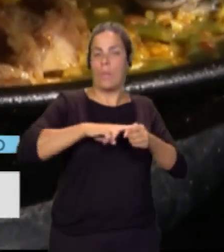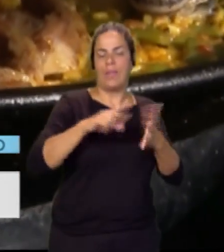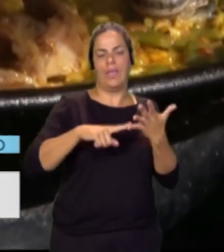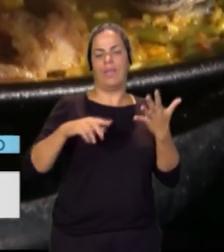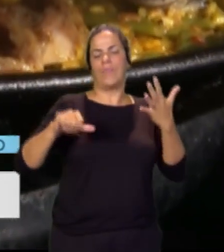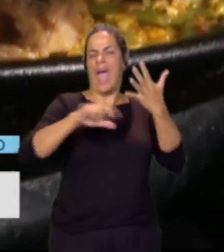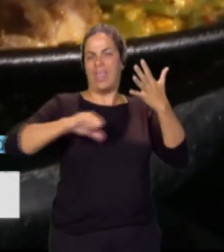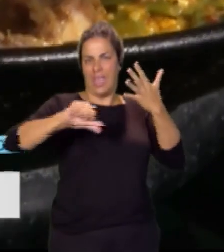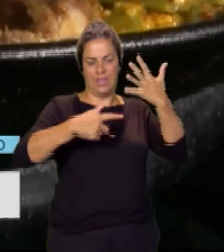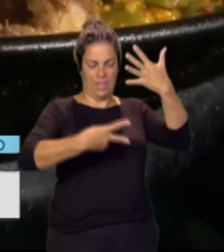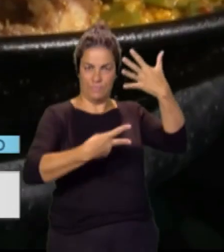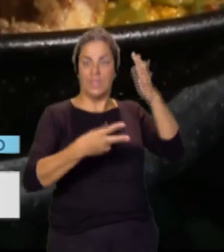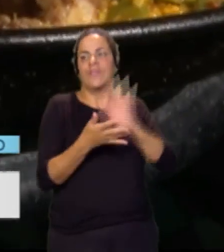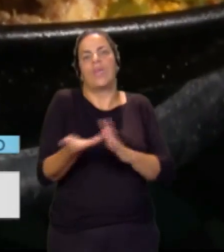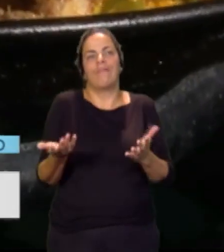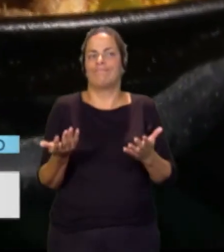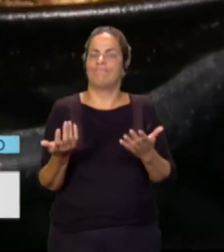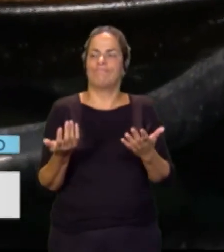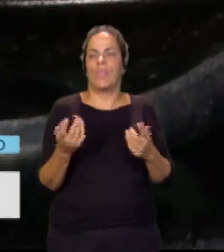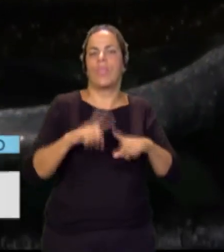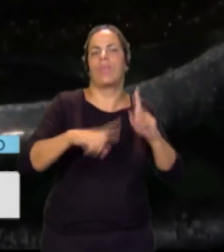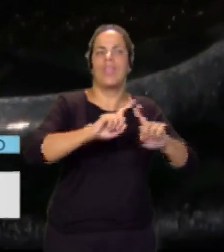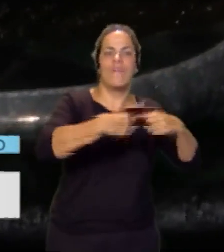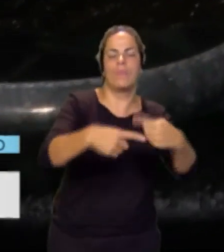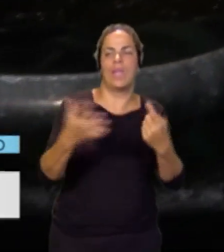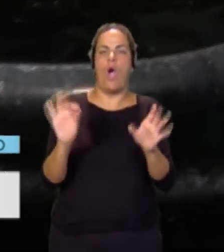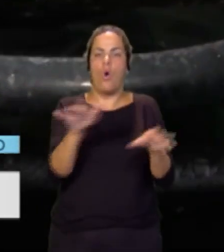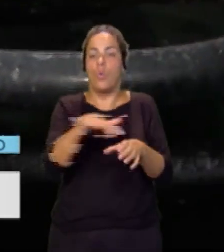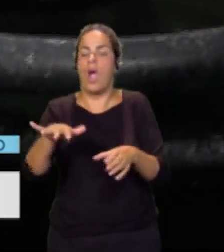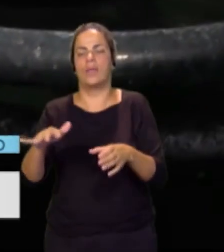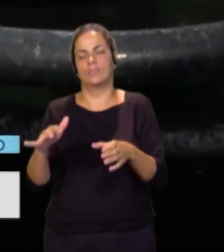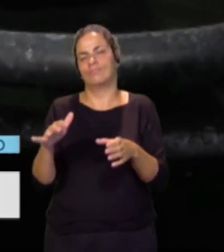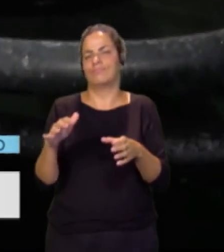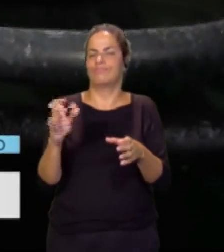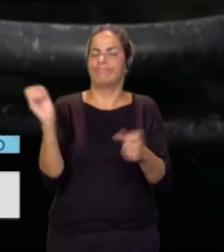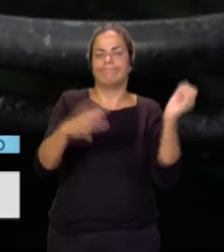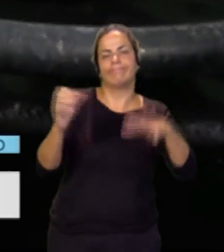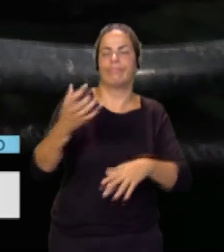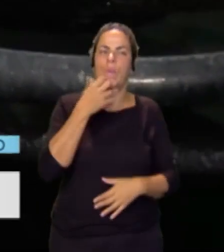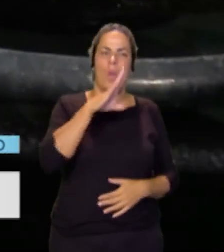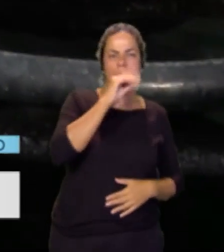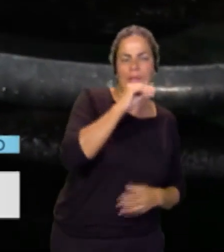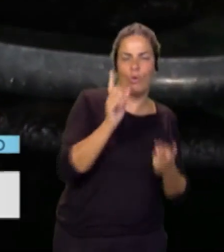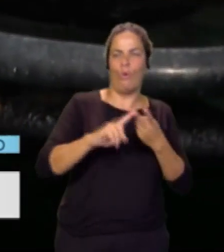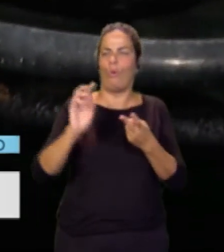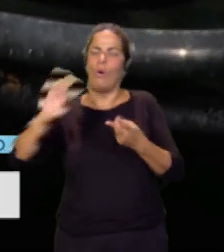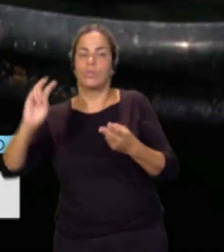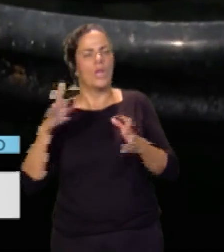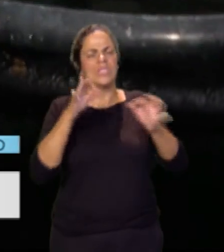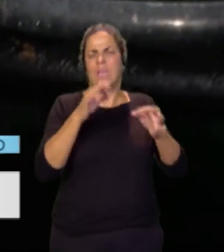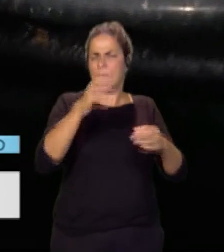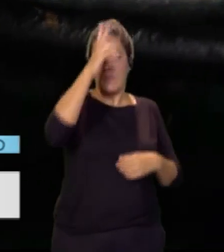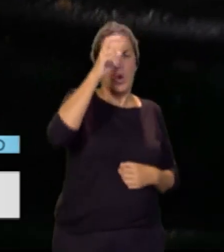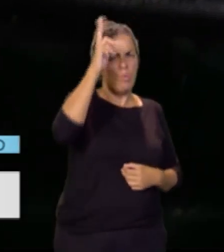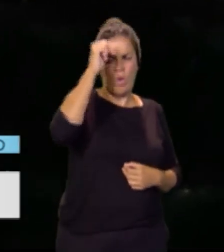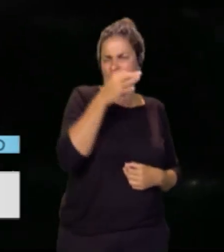valenciana, sino de ahí distintas familias o distintos lugares, las hacen de distintas formas, le añaden pato, pero siempre el pollo y conejo, le añaden pato, le